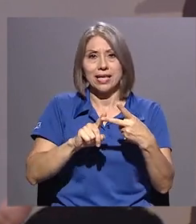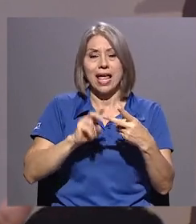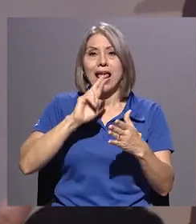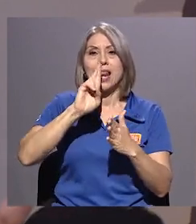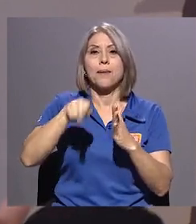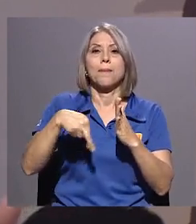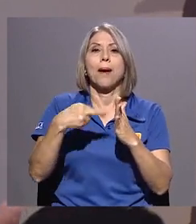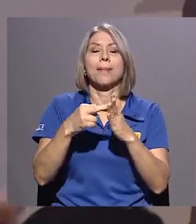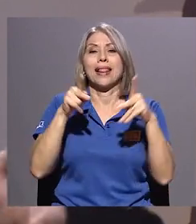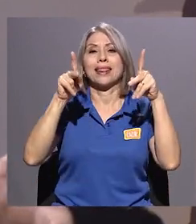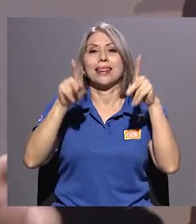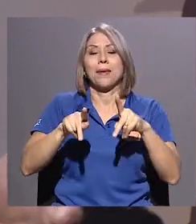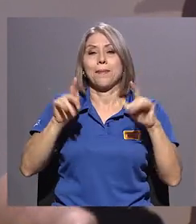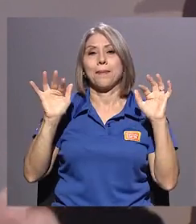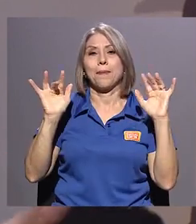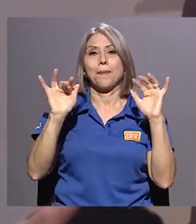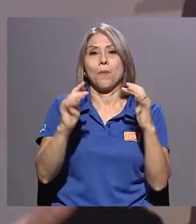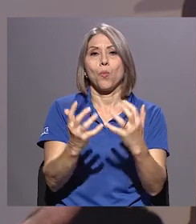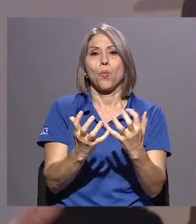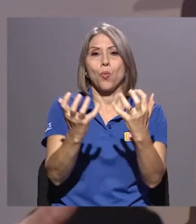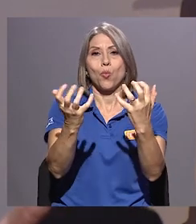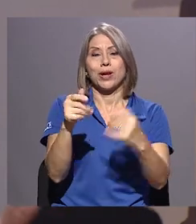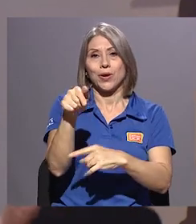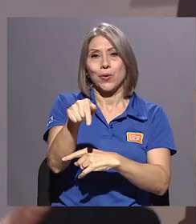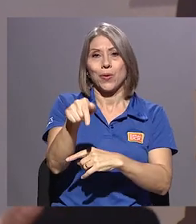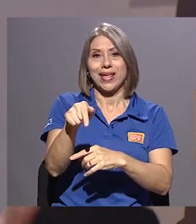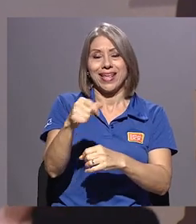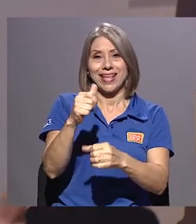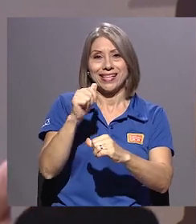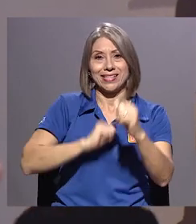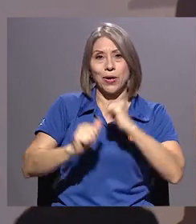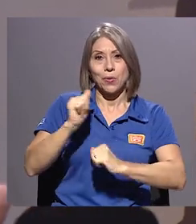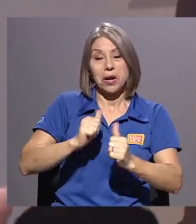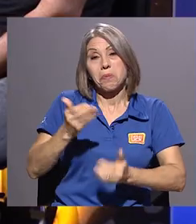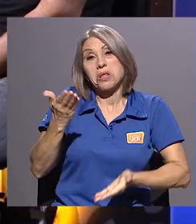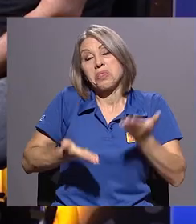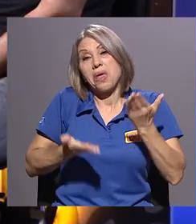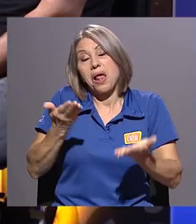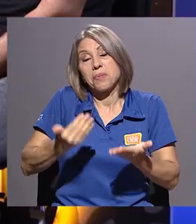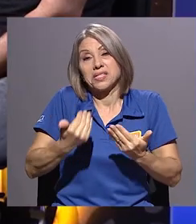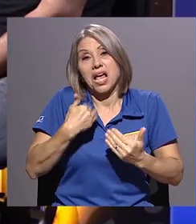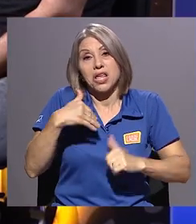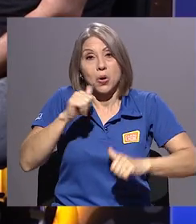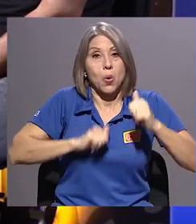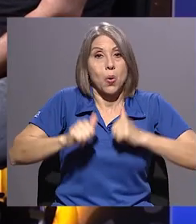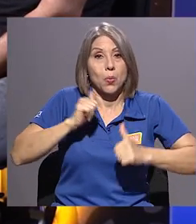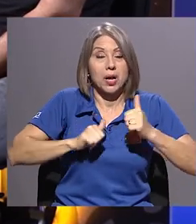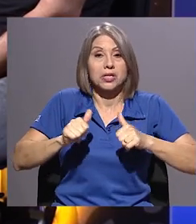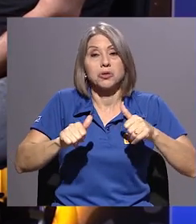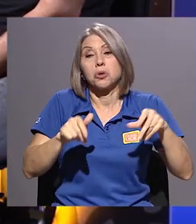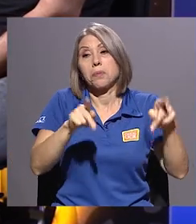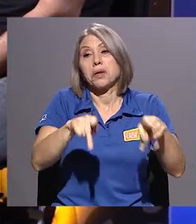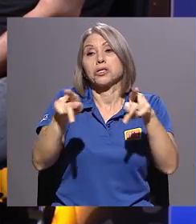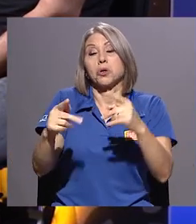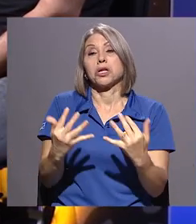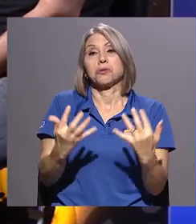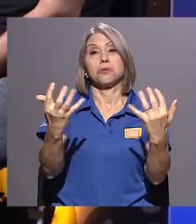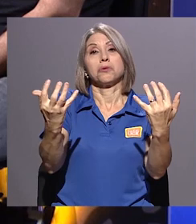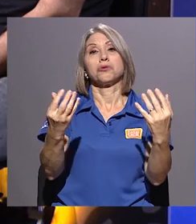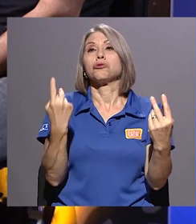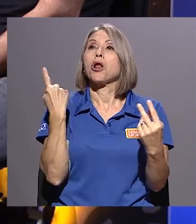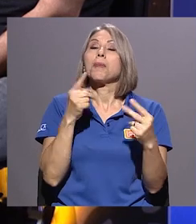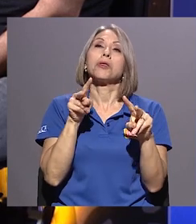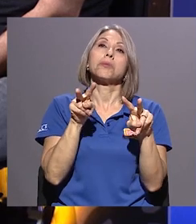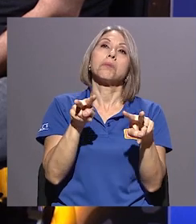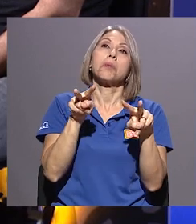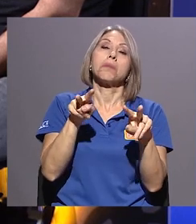específicamente en esta obra. Podría haber obras en donde el público tiene un papel más pasivo, de observar lo que está